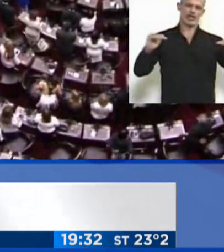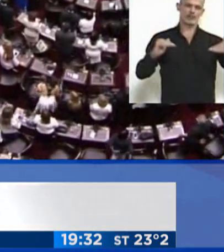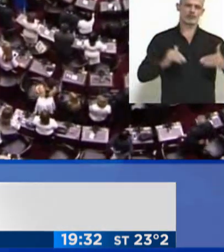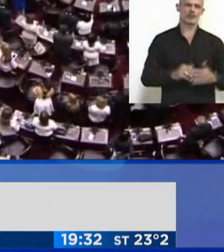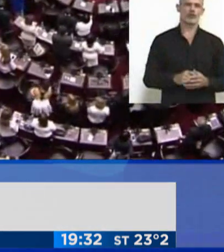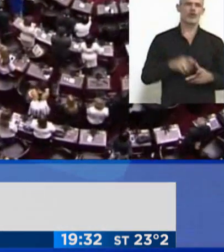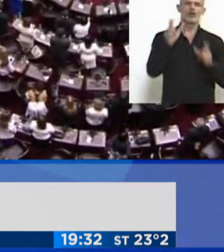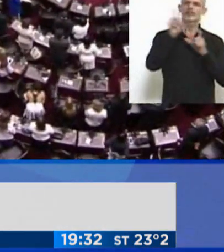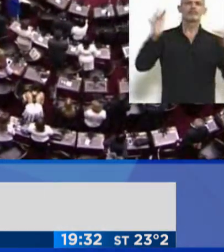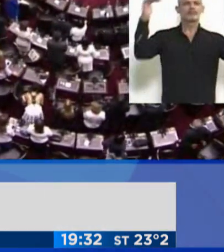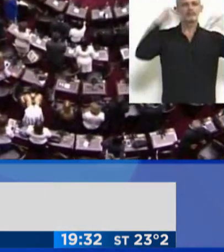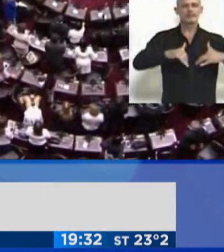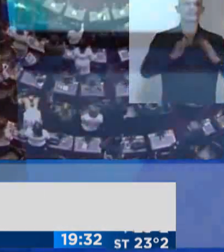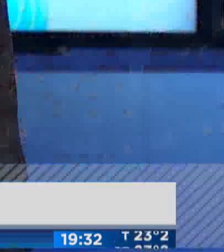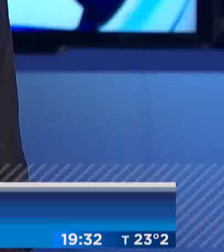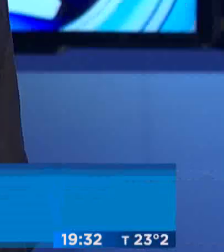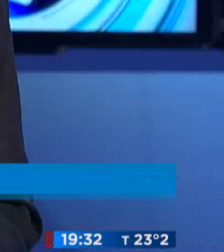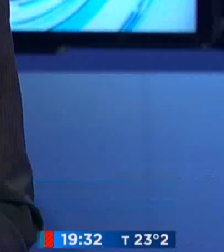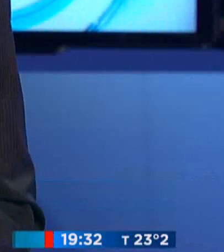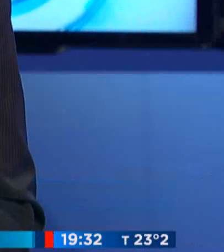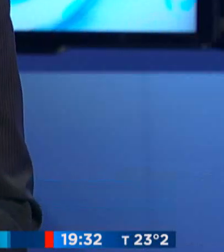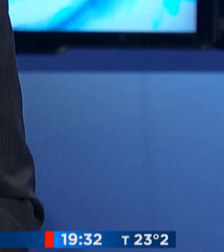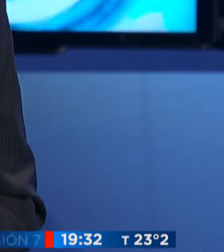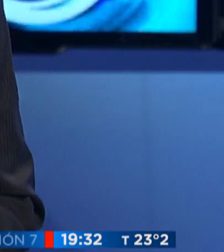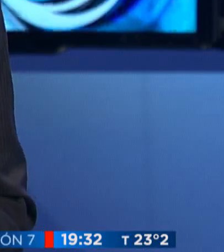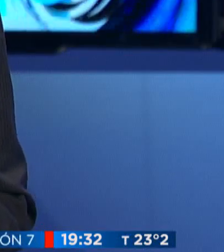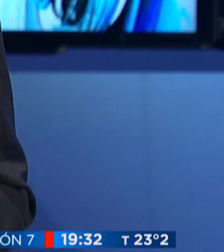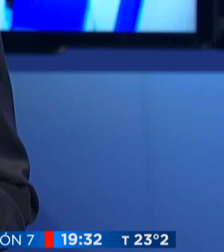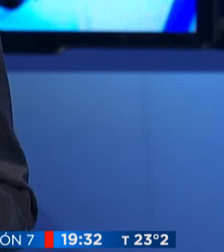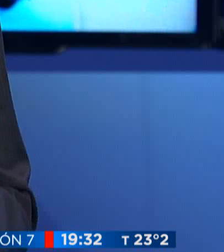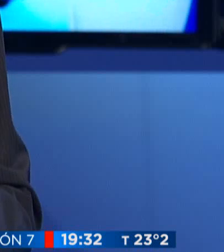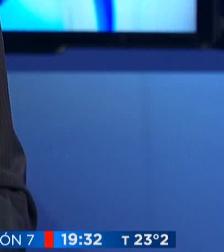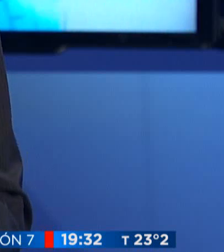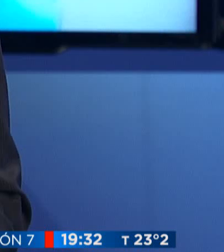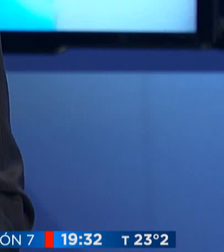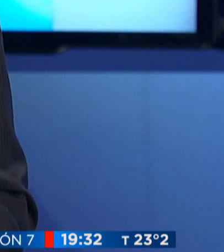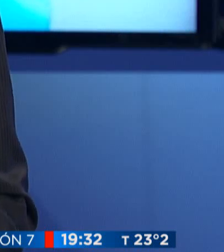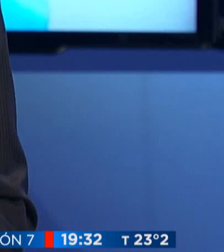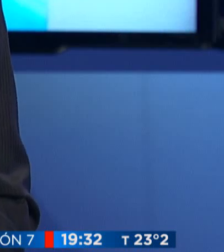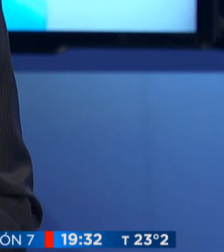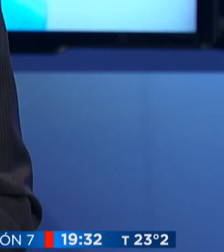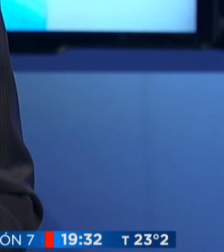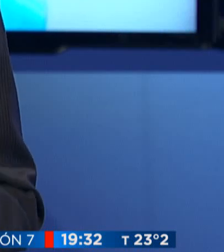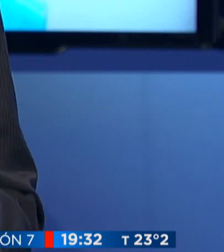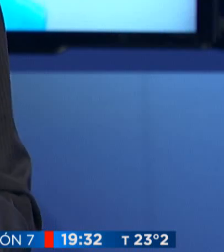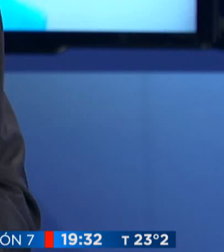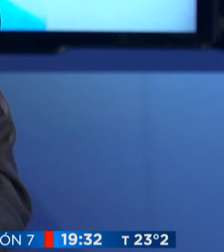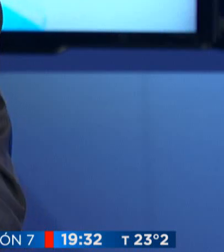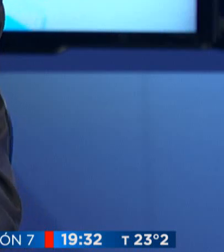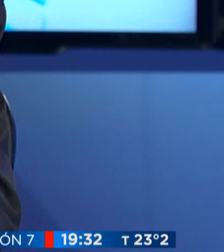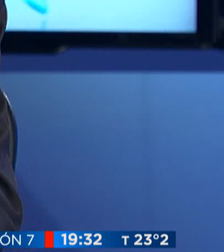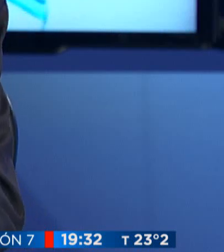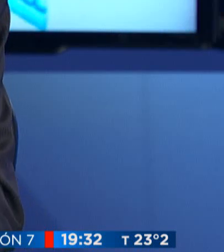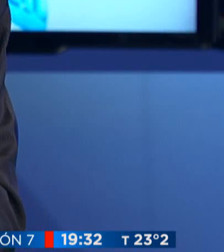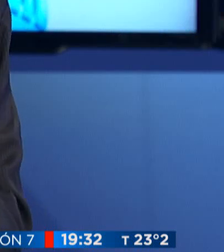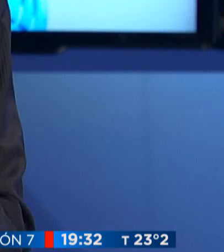conformación de los nuevos legisladores que tendrán mandato por los próximos cuatro años. Este tema, los detalles, más todo lo que